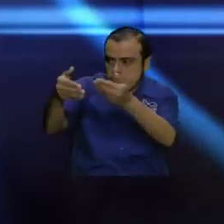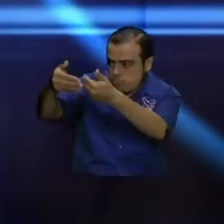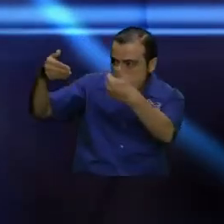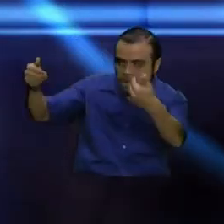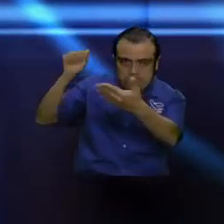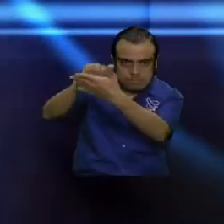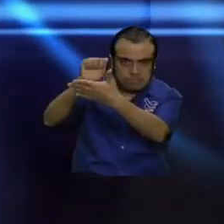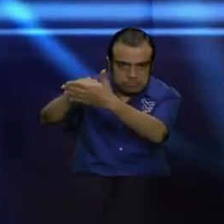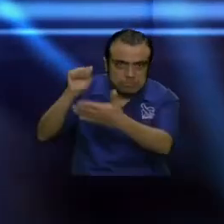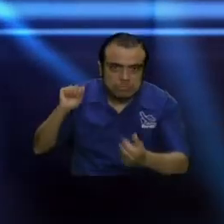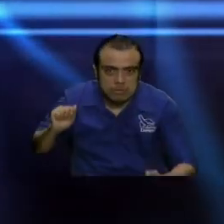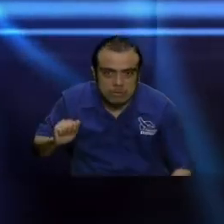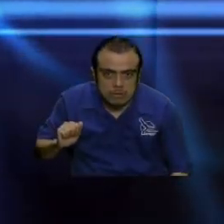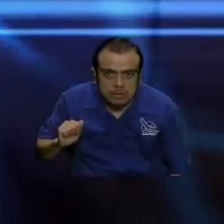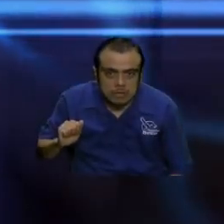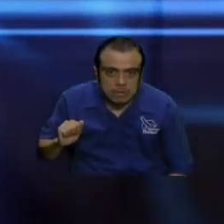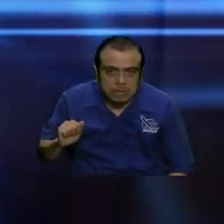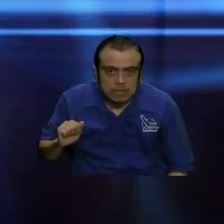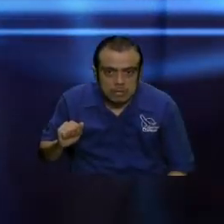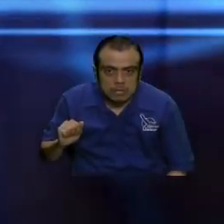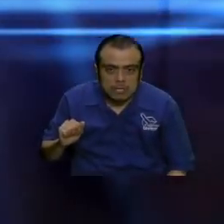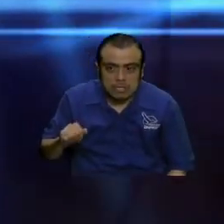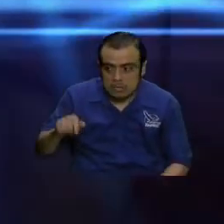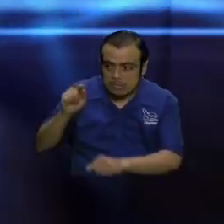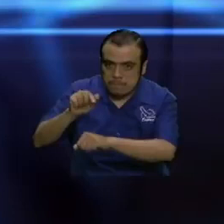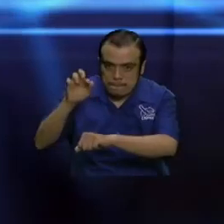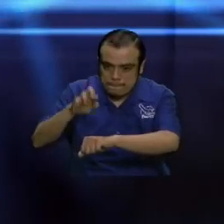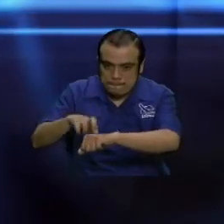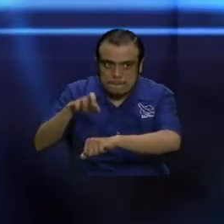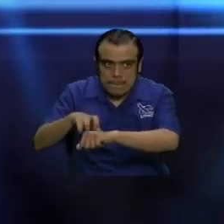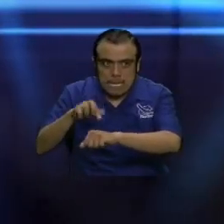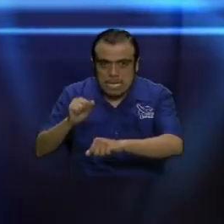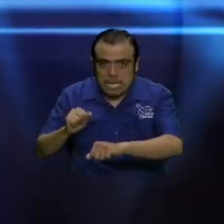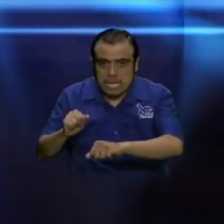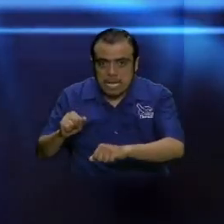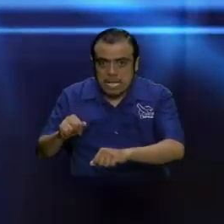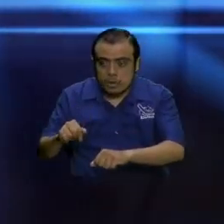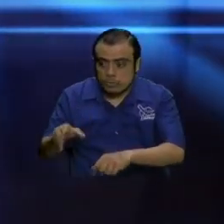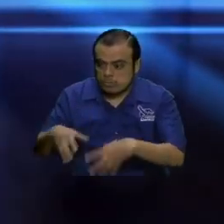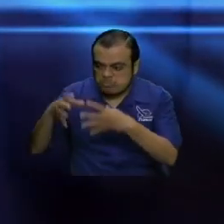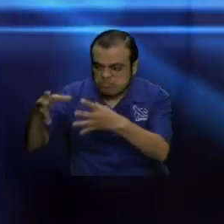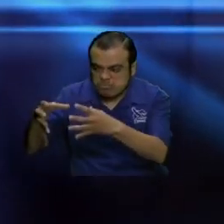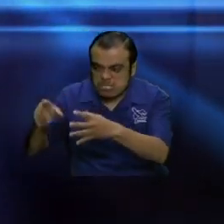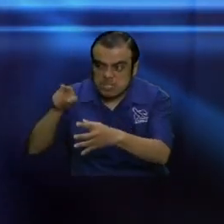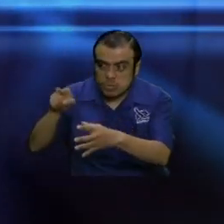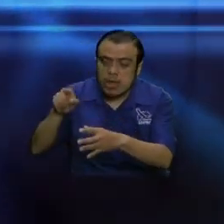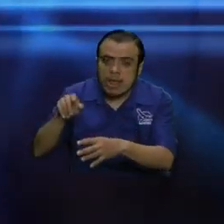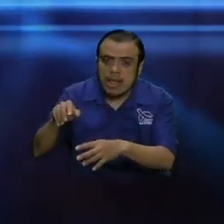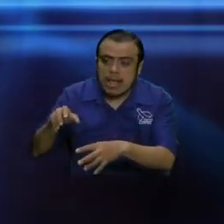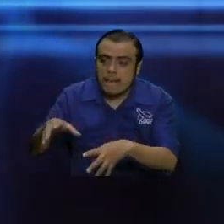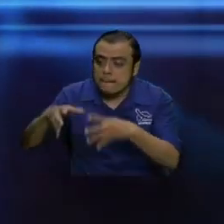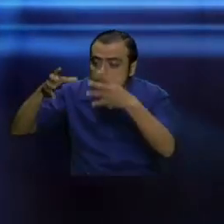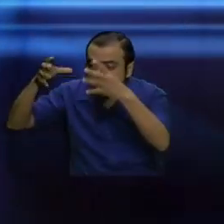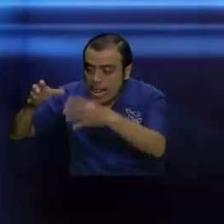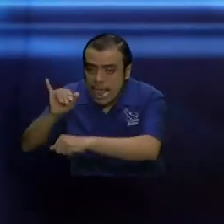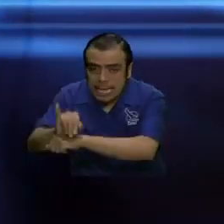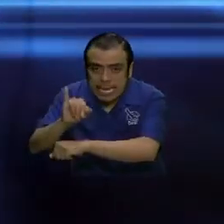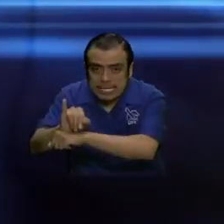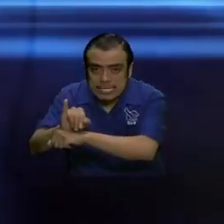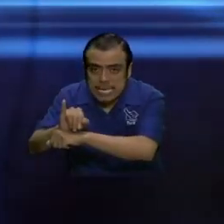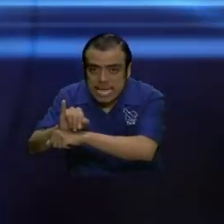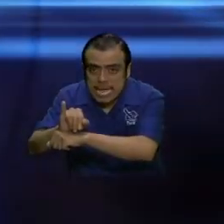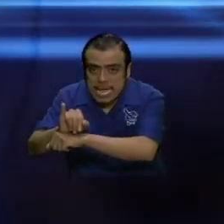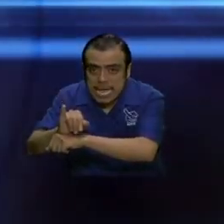tú eres Pedro y sobre esta piedra yo voy a poner mi iglesia la voy a edificar y las